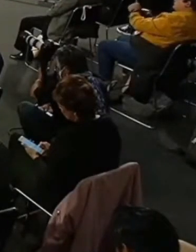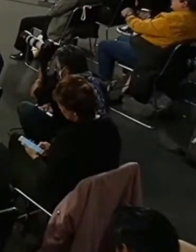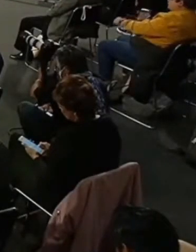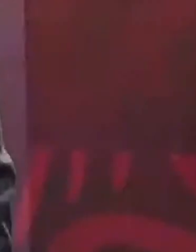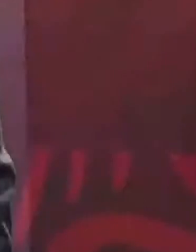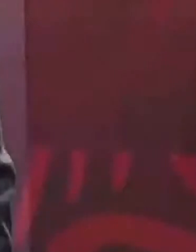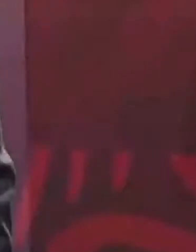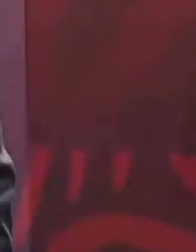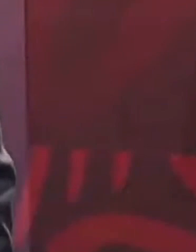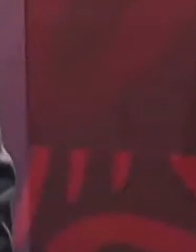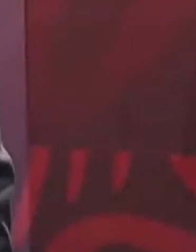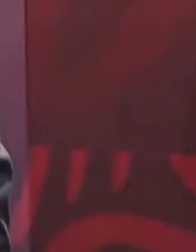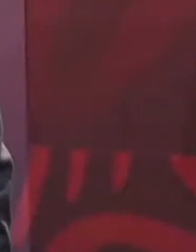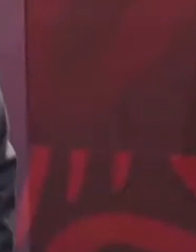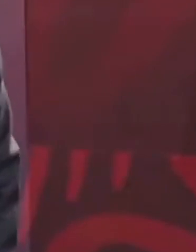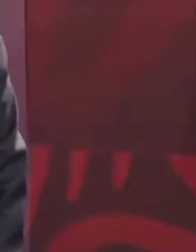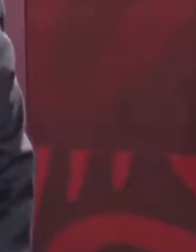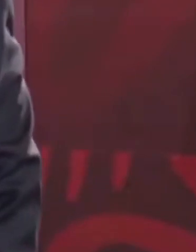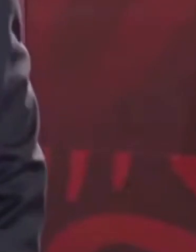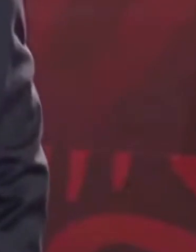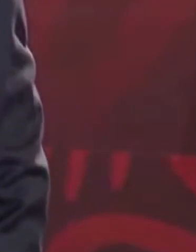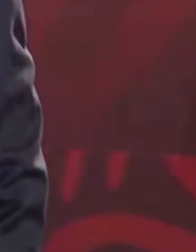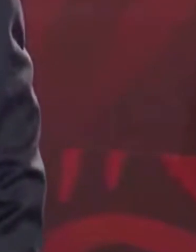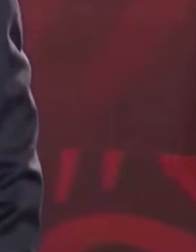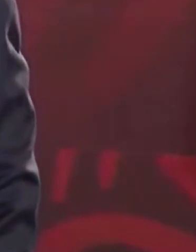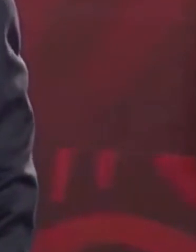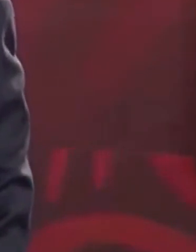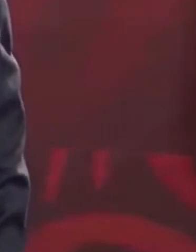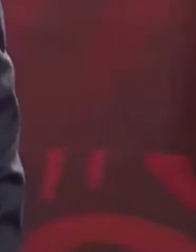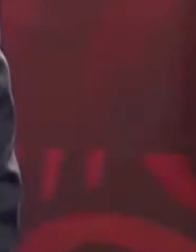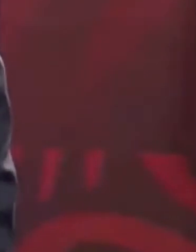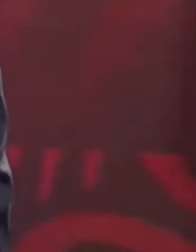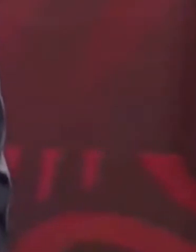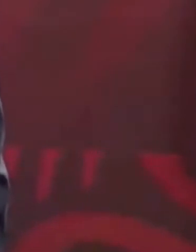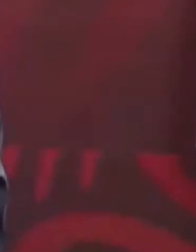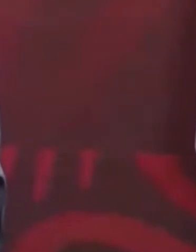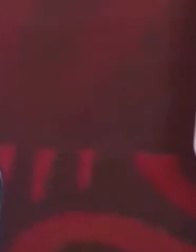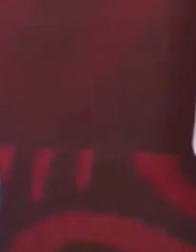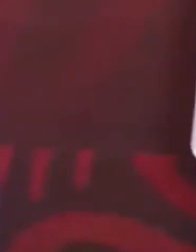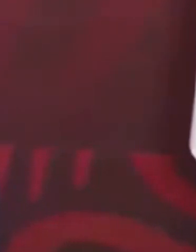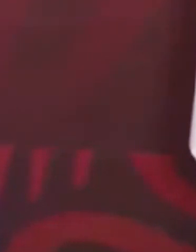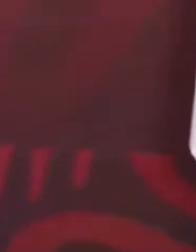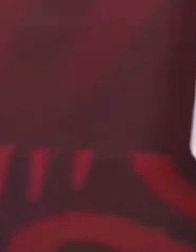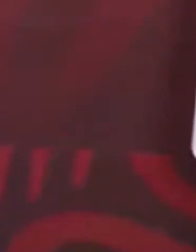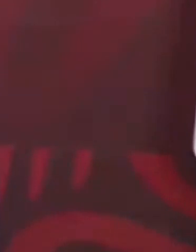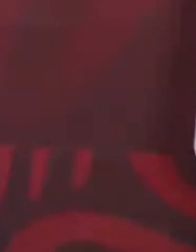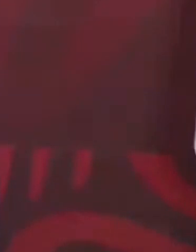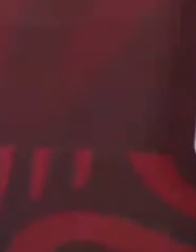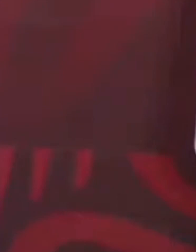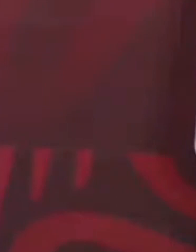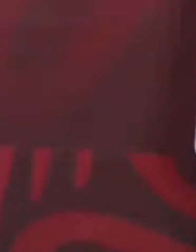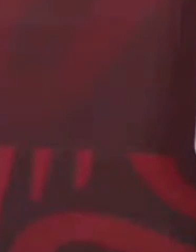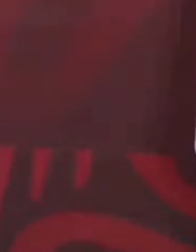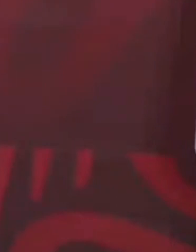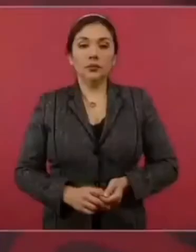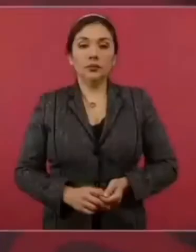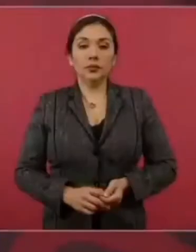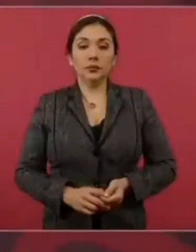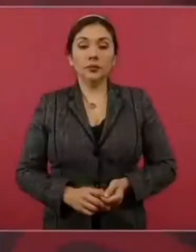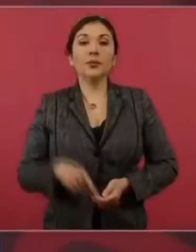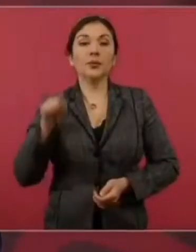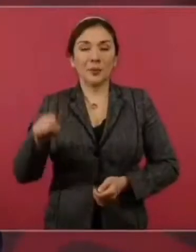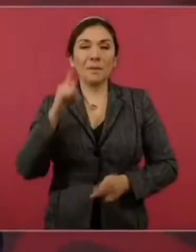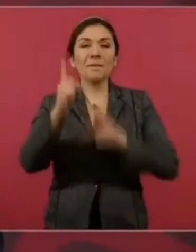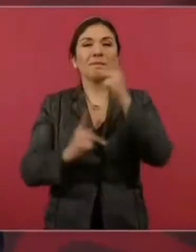y se les dan subsidios para la